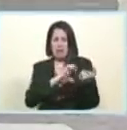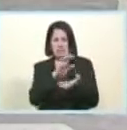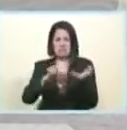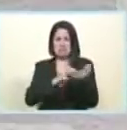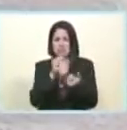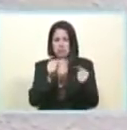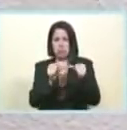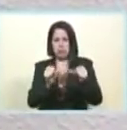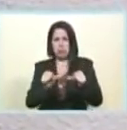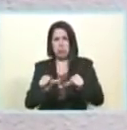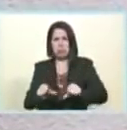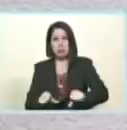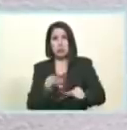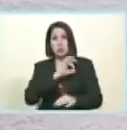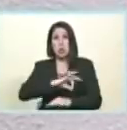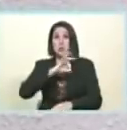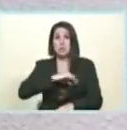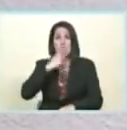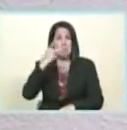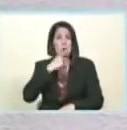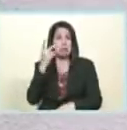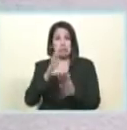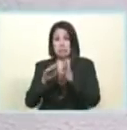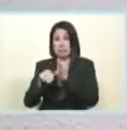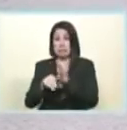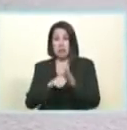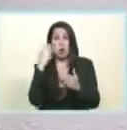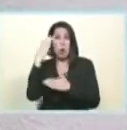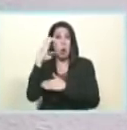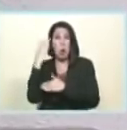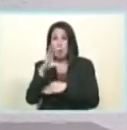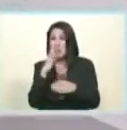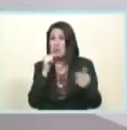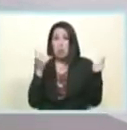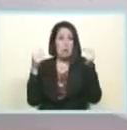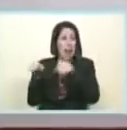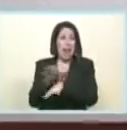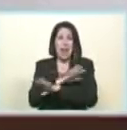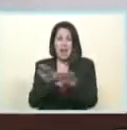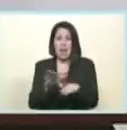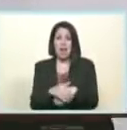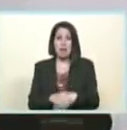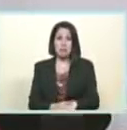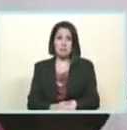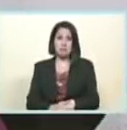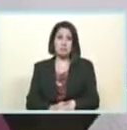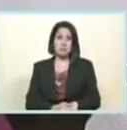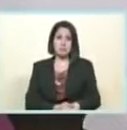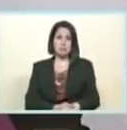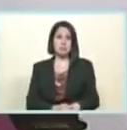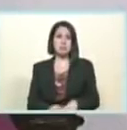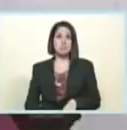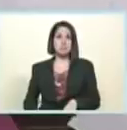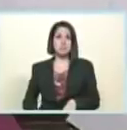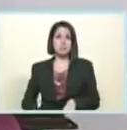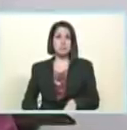una edición muy de la paz en Colombia que vamos a publicar